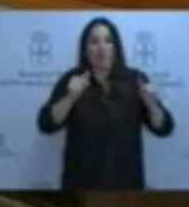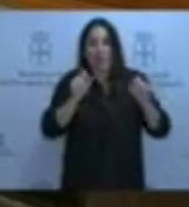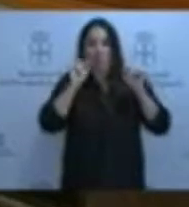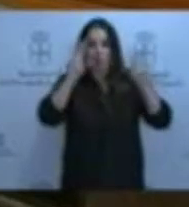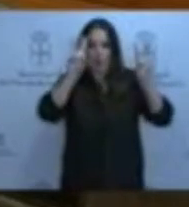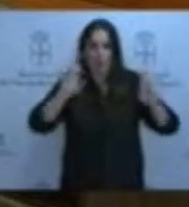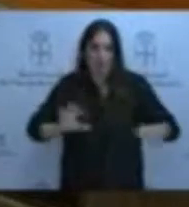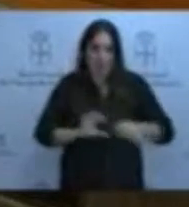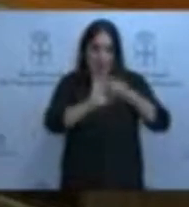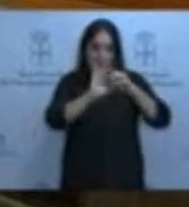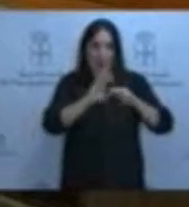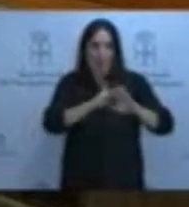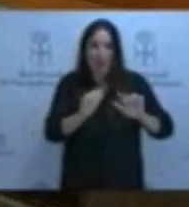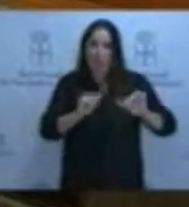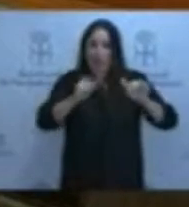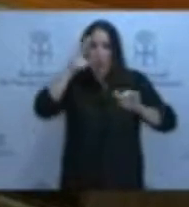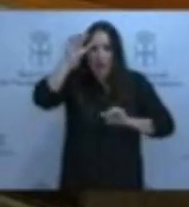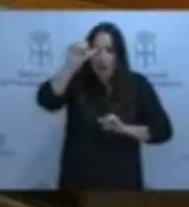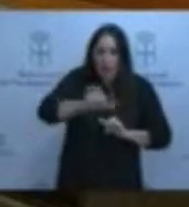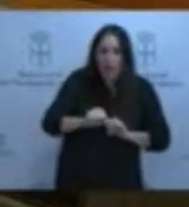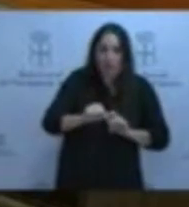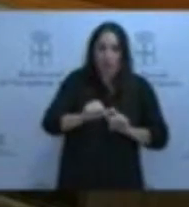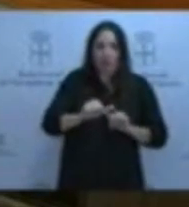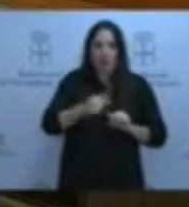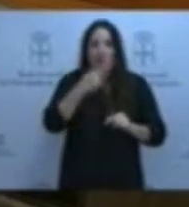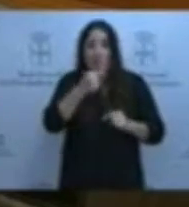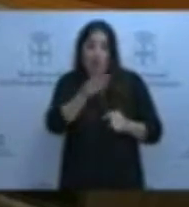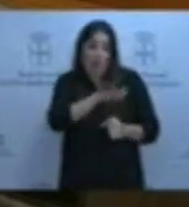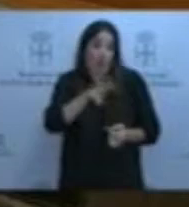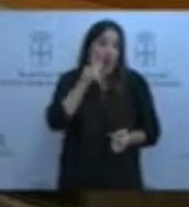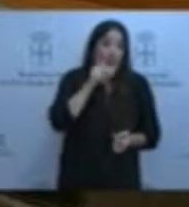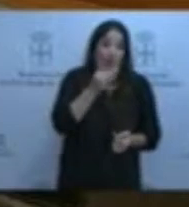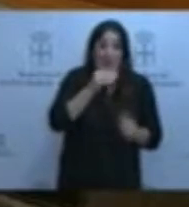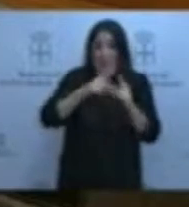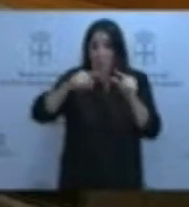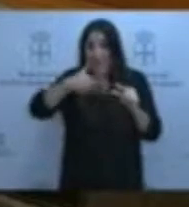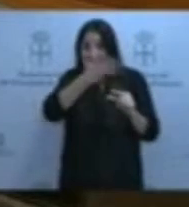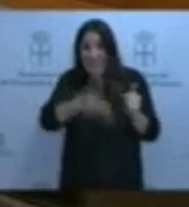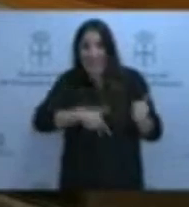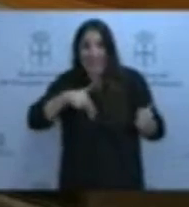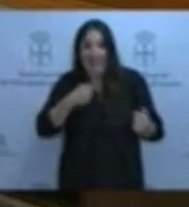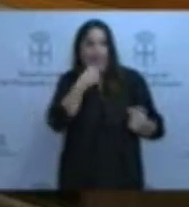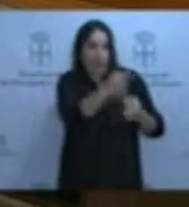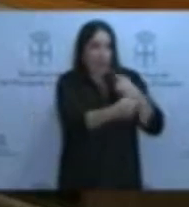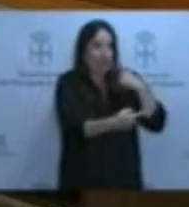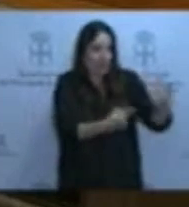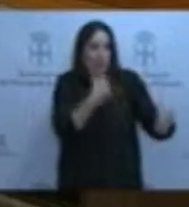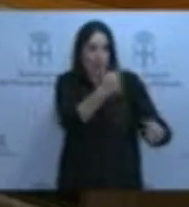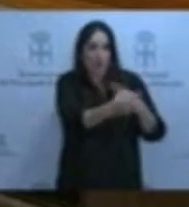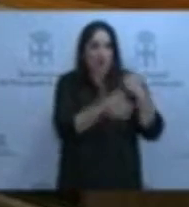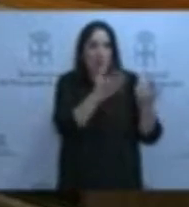empezar a escutar las voces que no solo en Valdés, sino en toda Asturias, estaban pidiendo y estaban